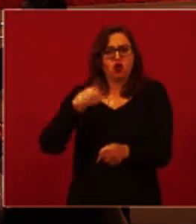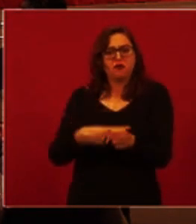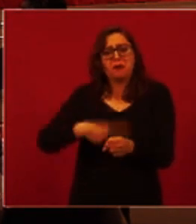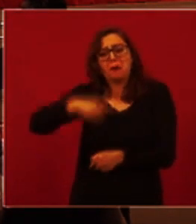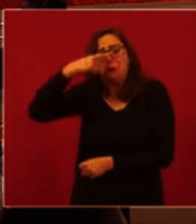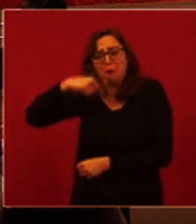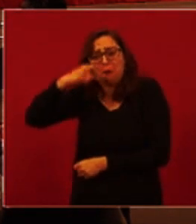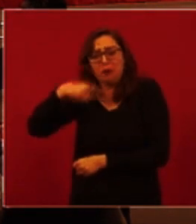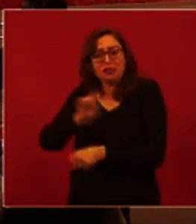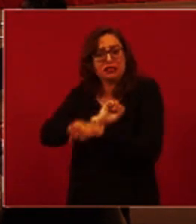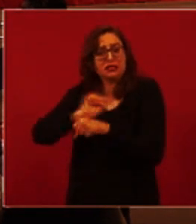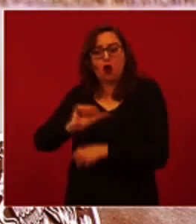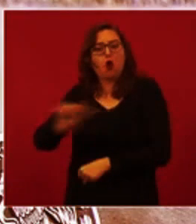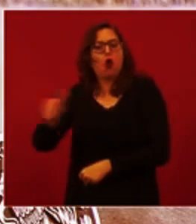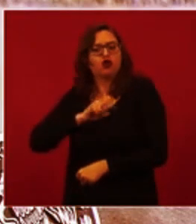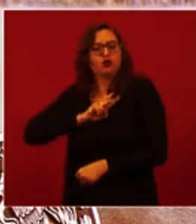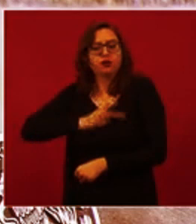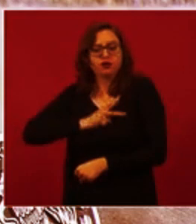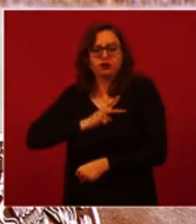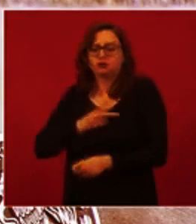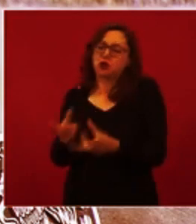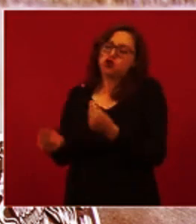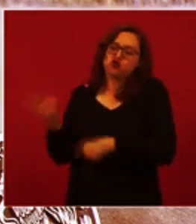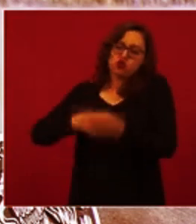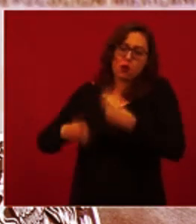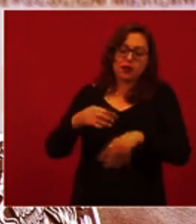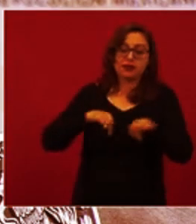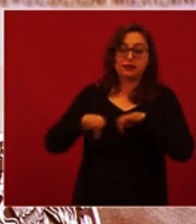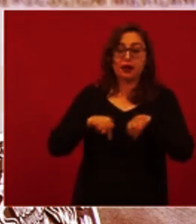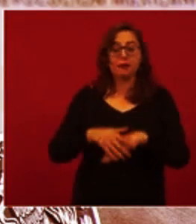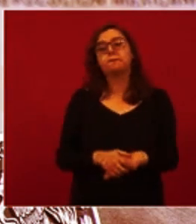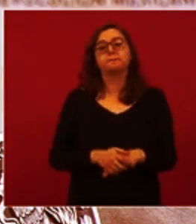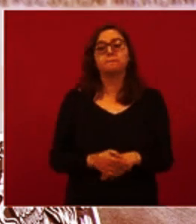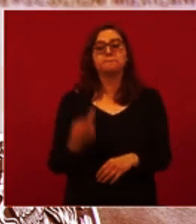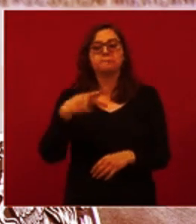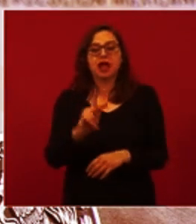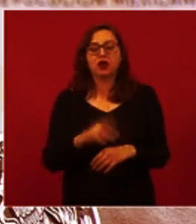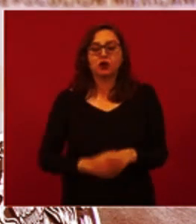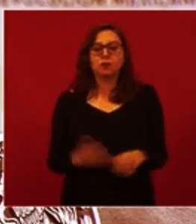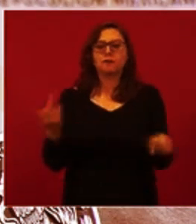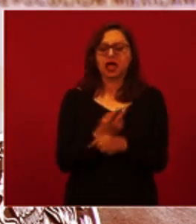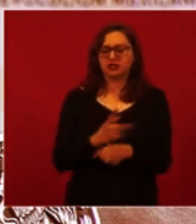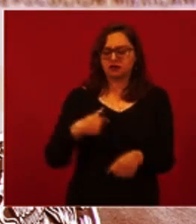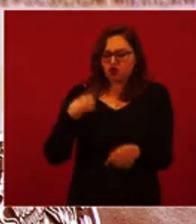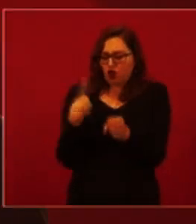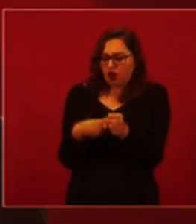vine. Pero hacerse la prueba no va a modificar nuestra decisión de